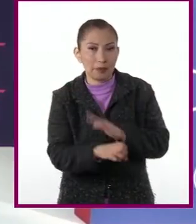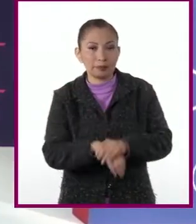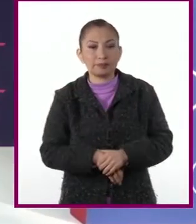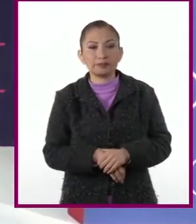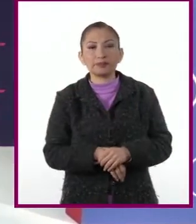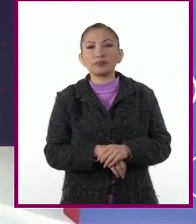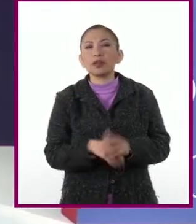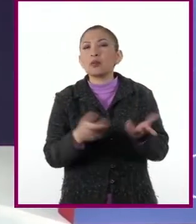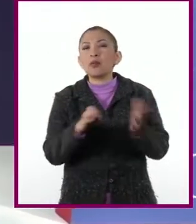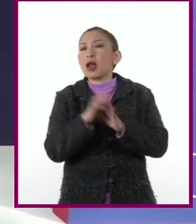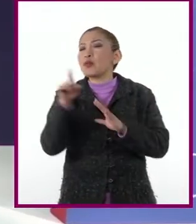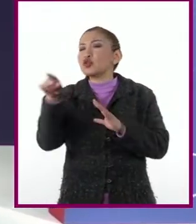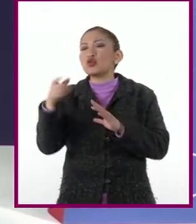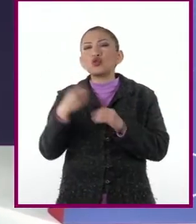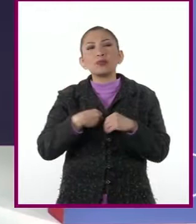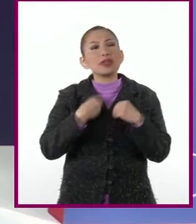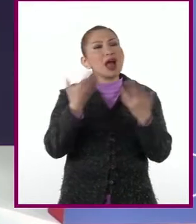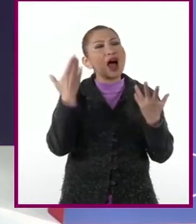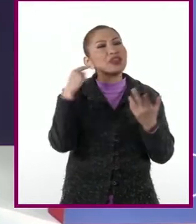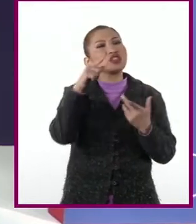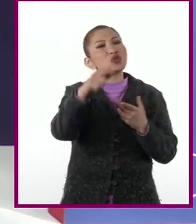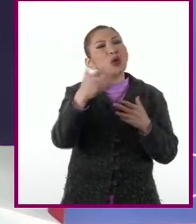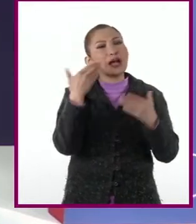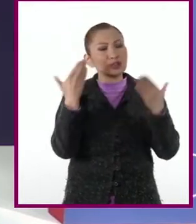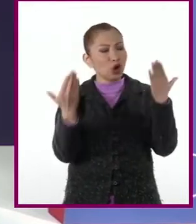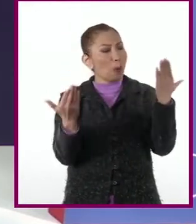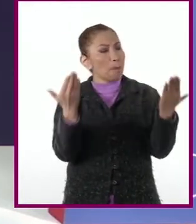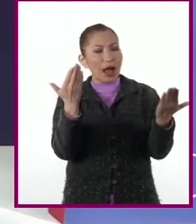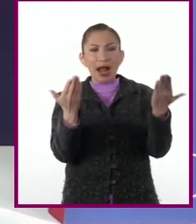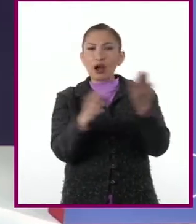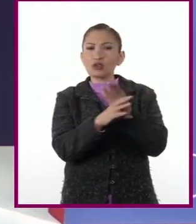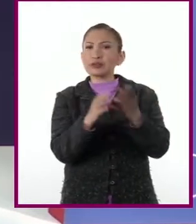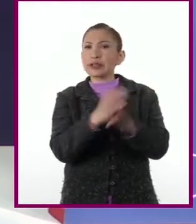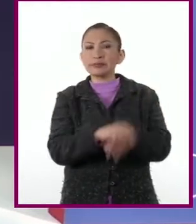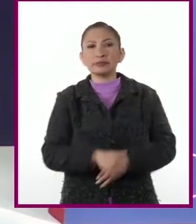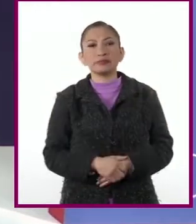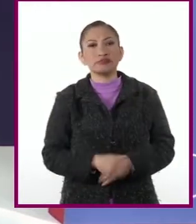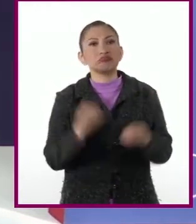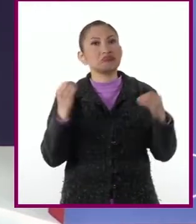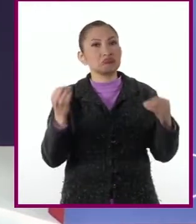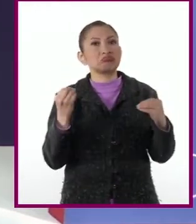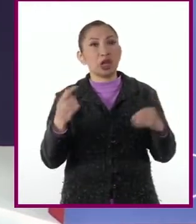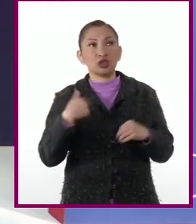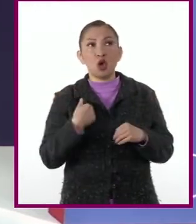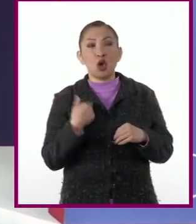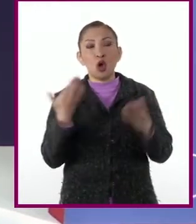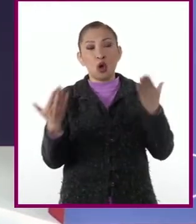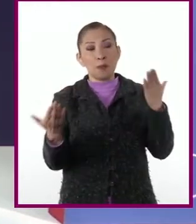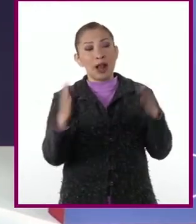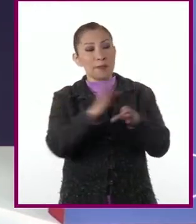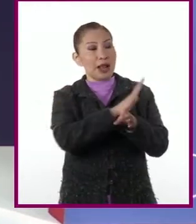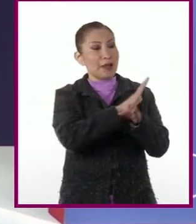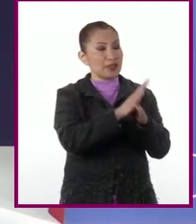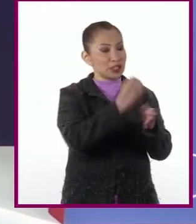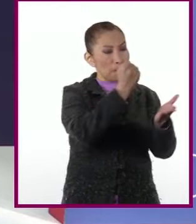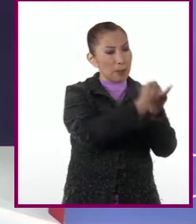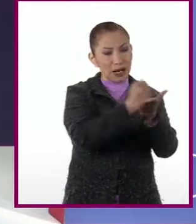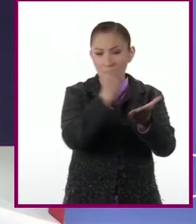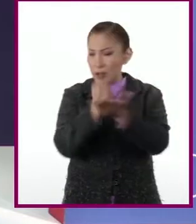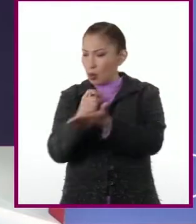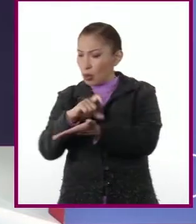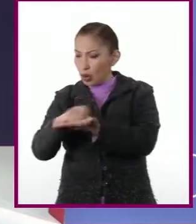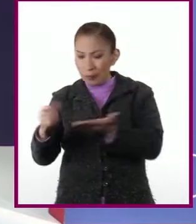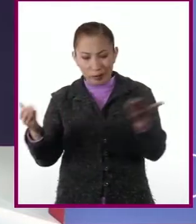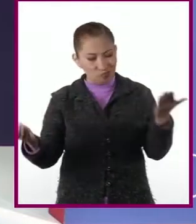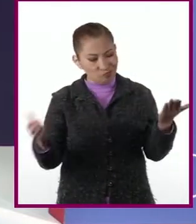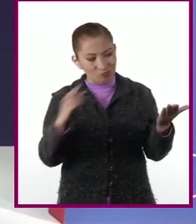¿en qué situaciones de tu vida has realizado comparaciones? En muchas. He comparado beneficios de marcas al realizar algunas